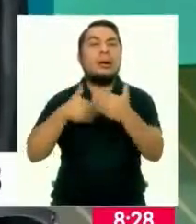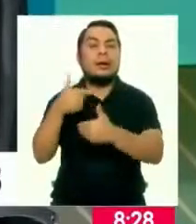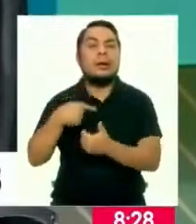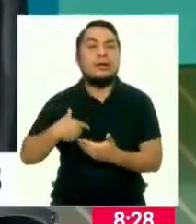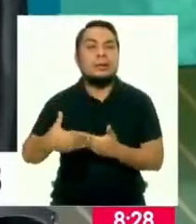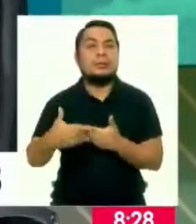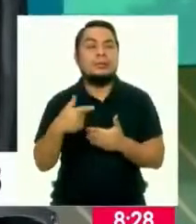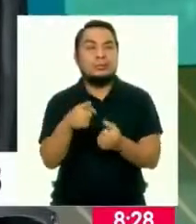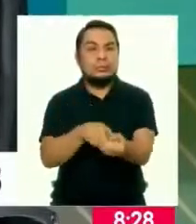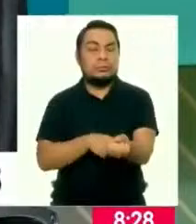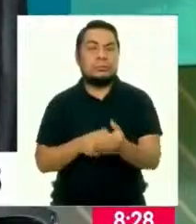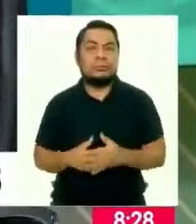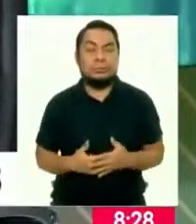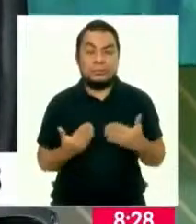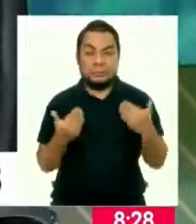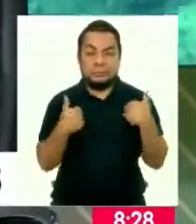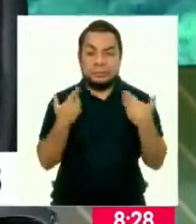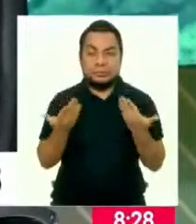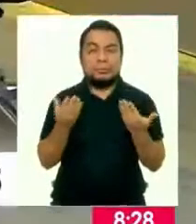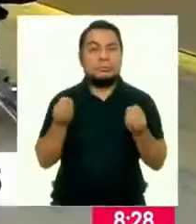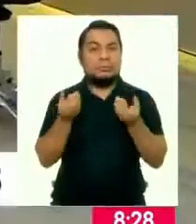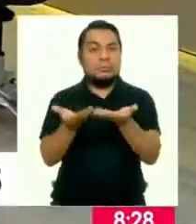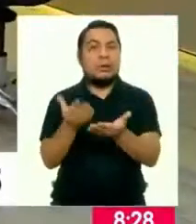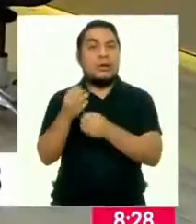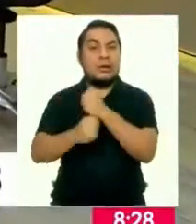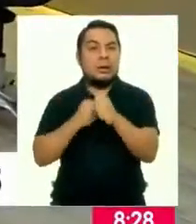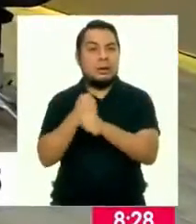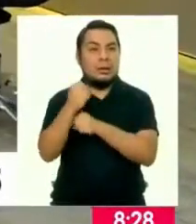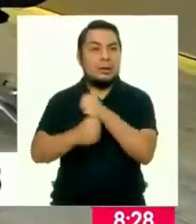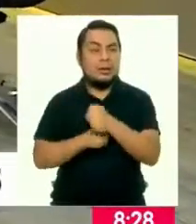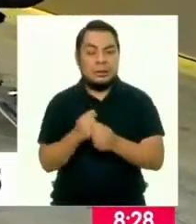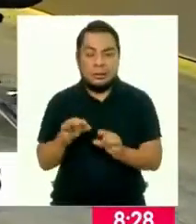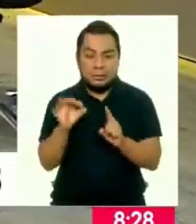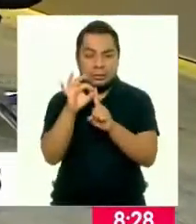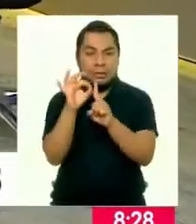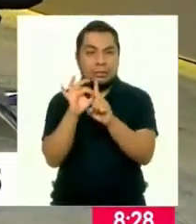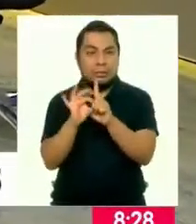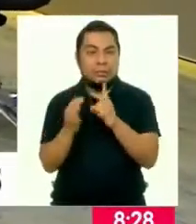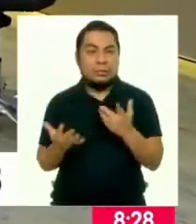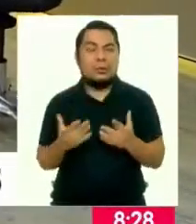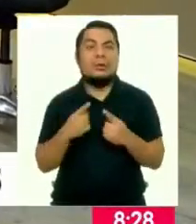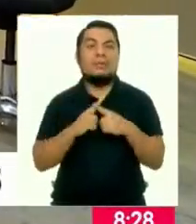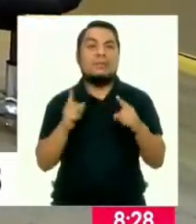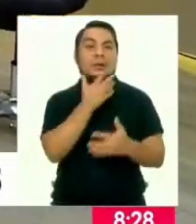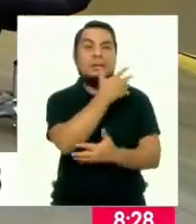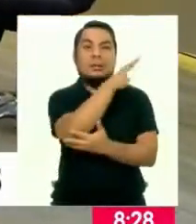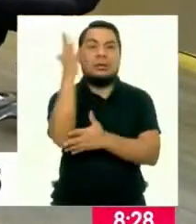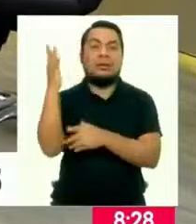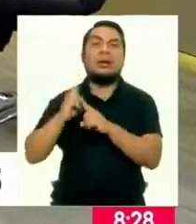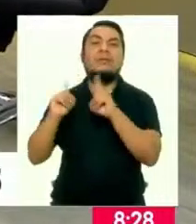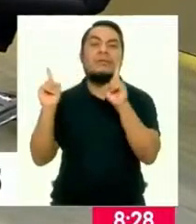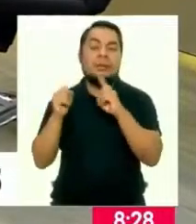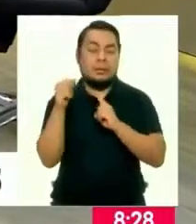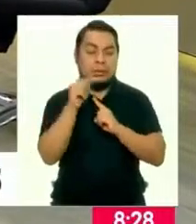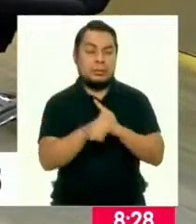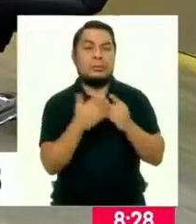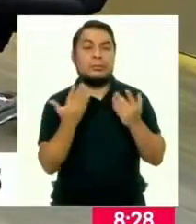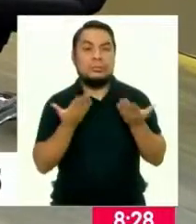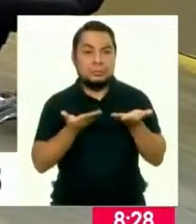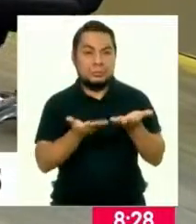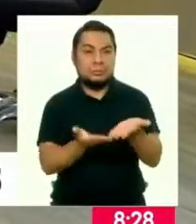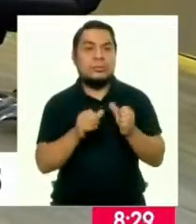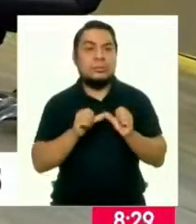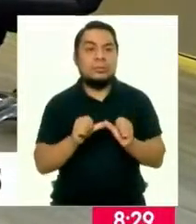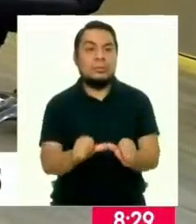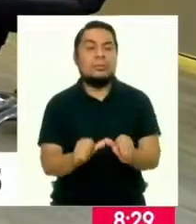vienen con una tradición y que se tienen que sembrar año a año. Las semillas, a diferencia quizás de los bosques, que simplemente están en pie y se